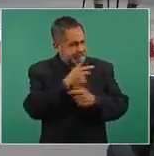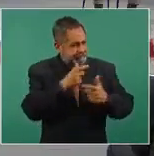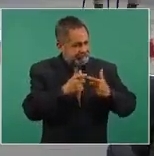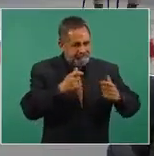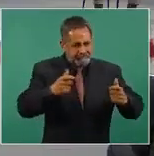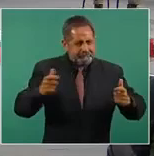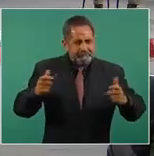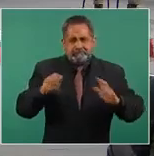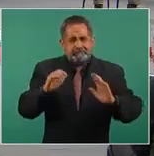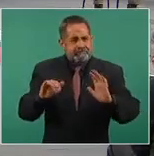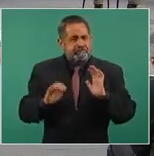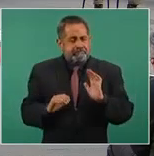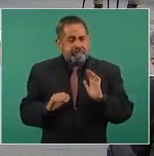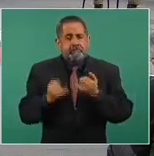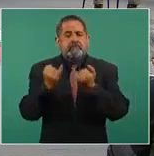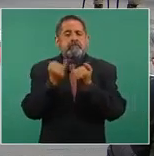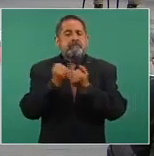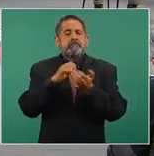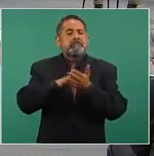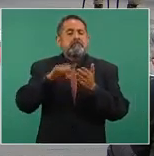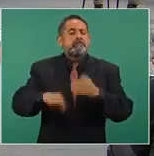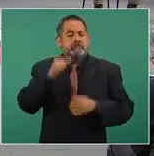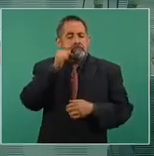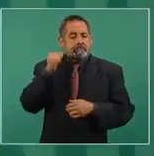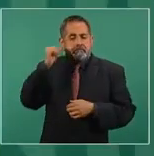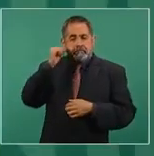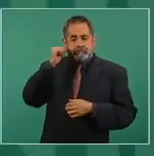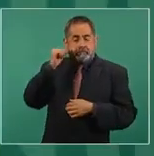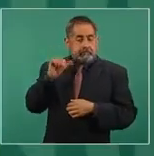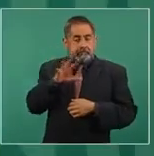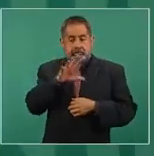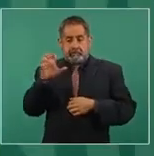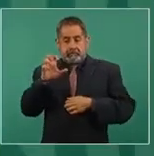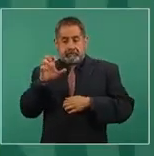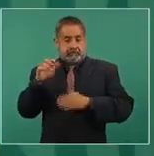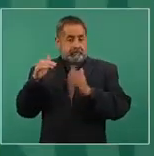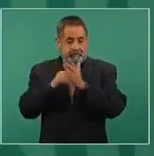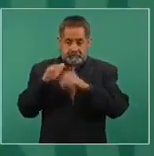como ayer, más de 500 mil,